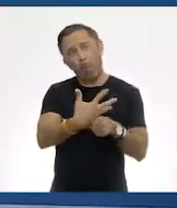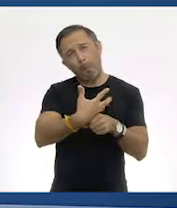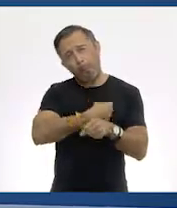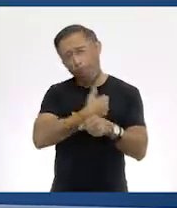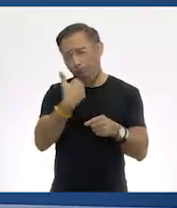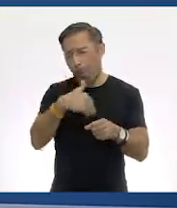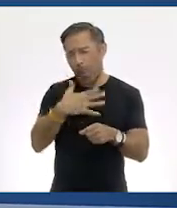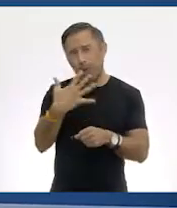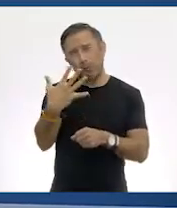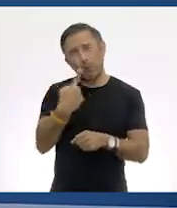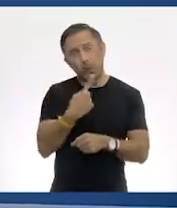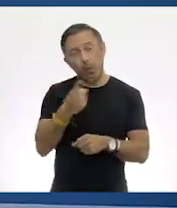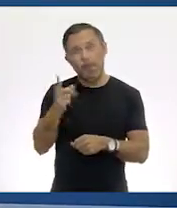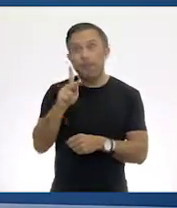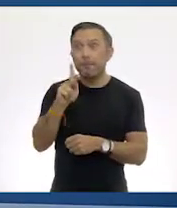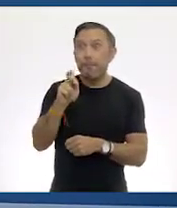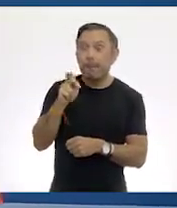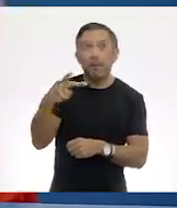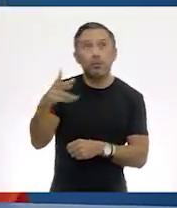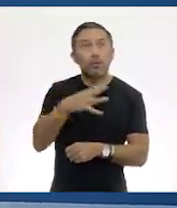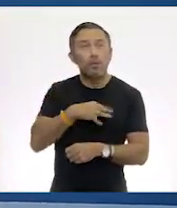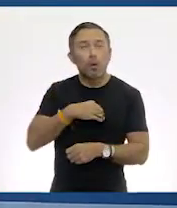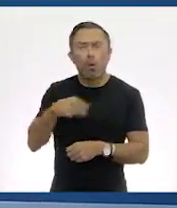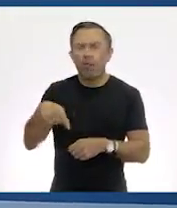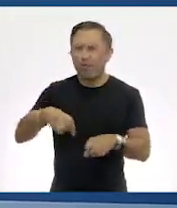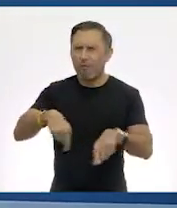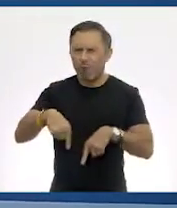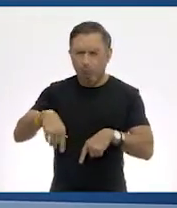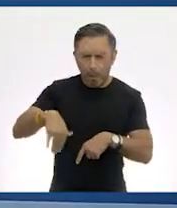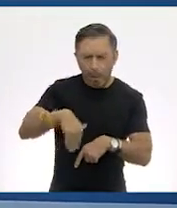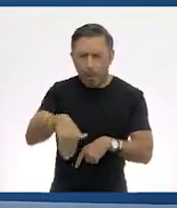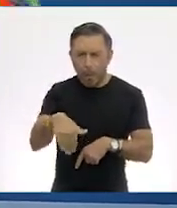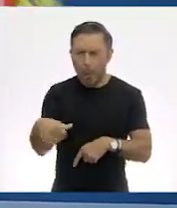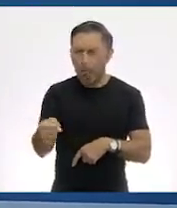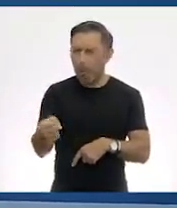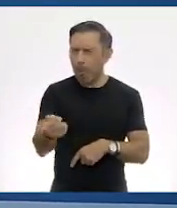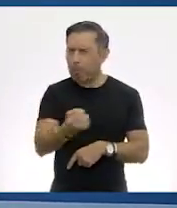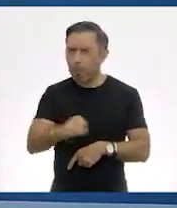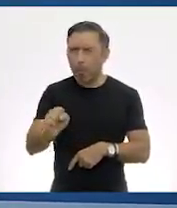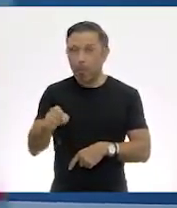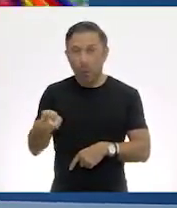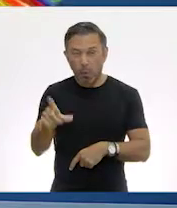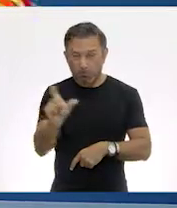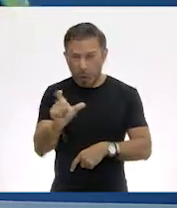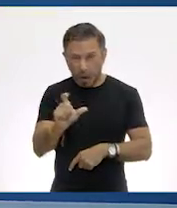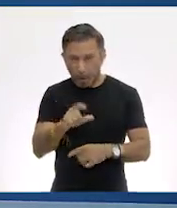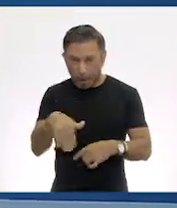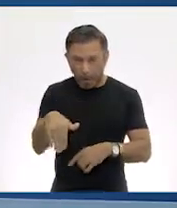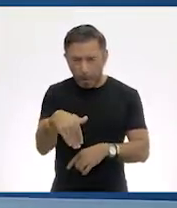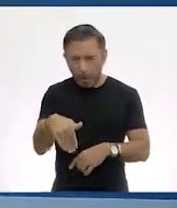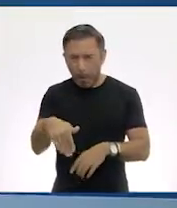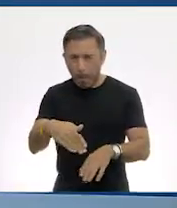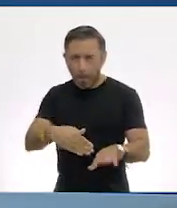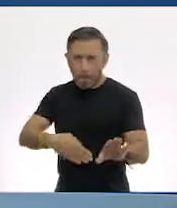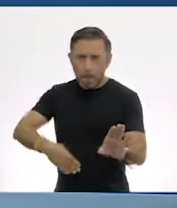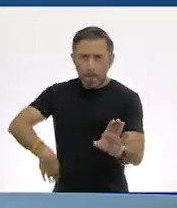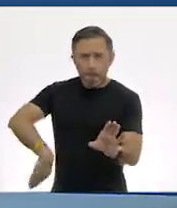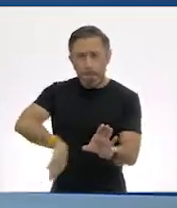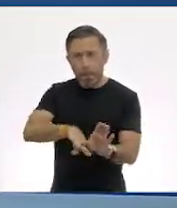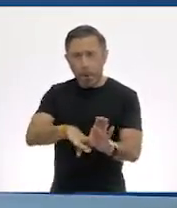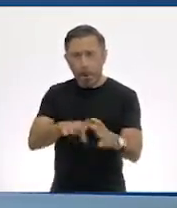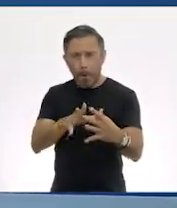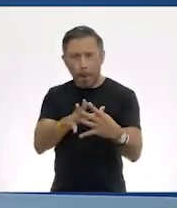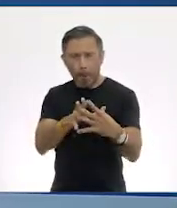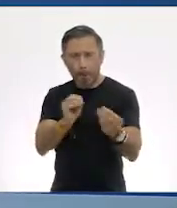es súper bueno para jugar fútbol. Siempre que tira a gol, le mete efecto y la mete en el ángulo. ¡No!